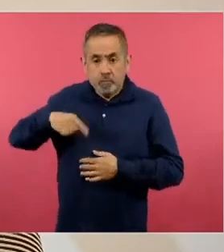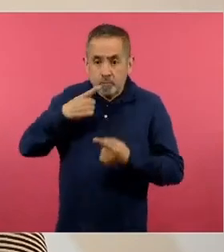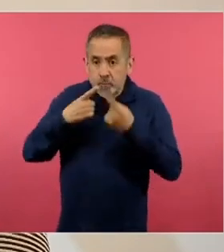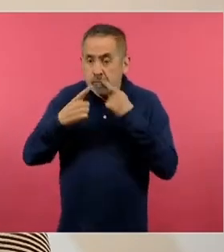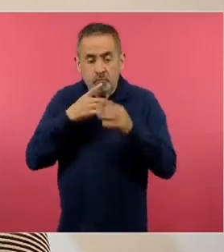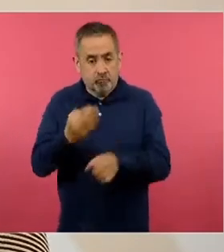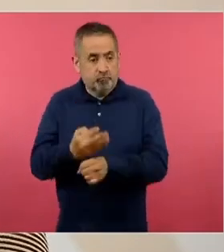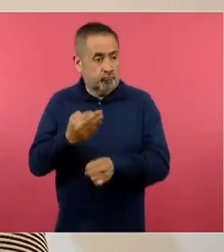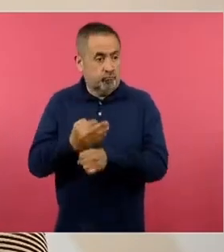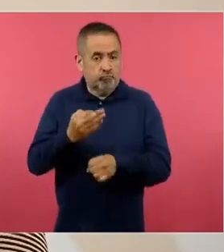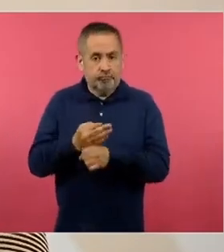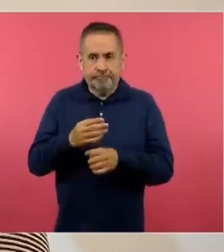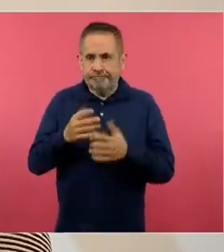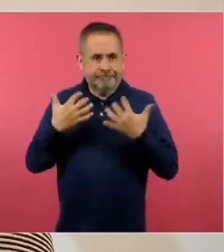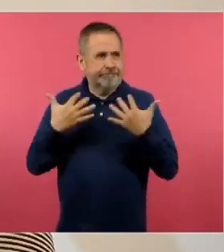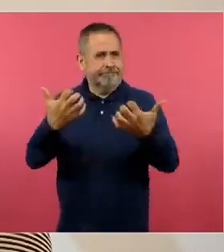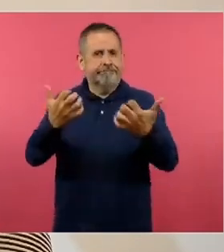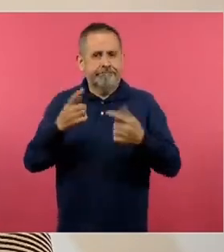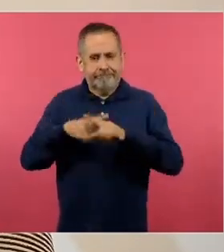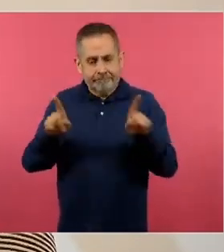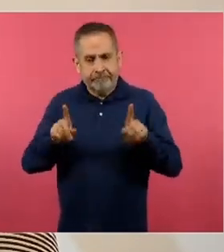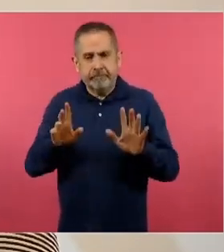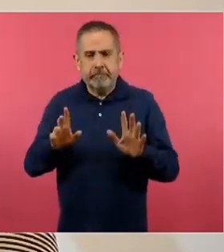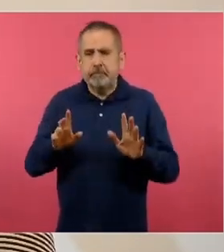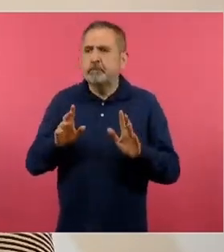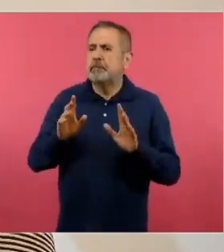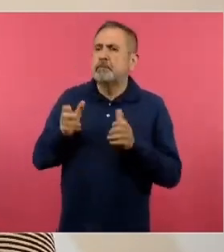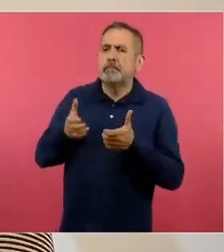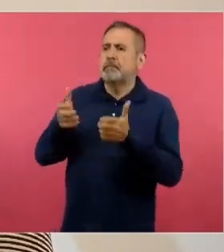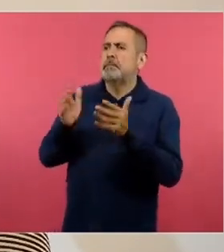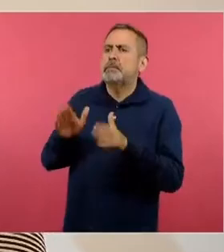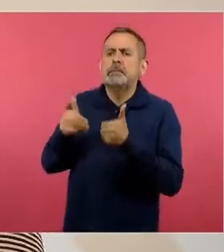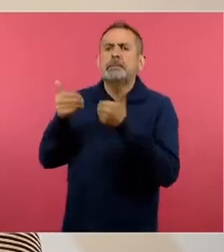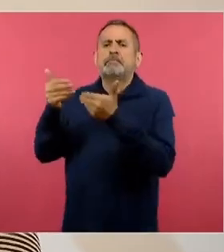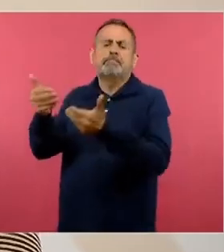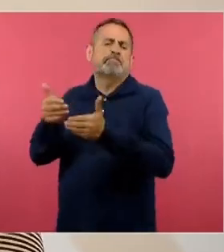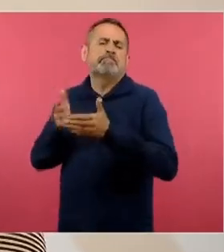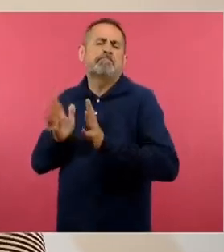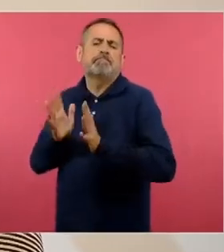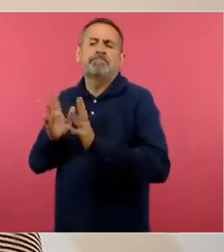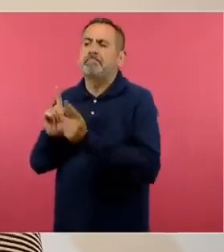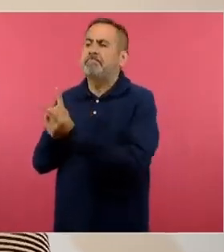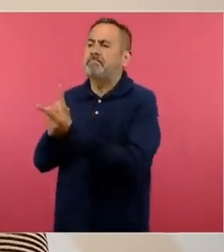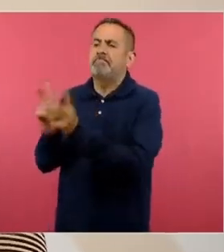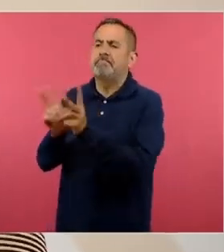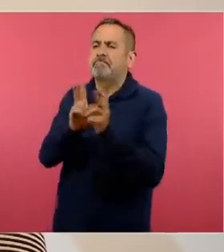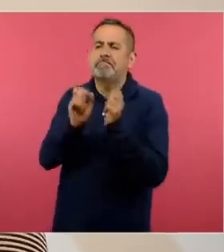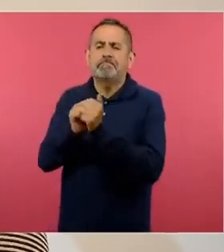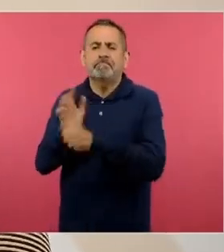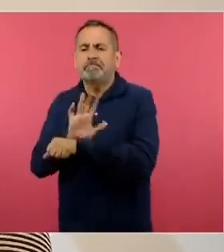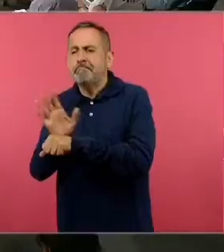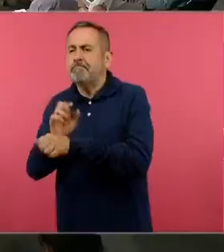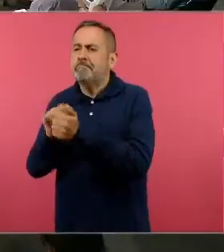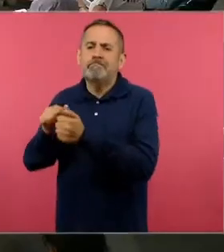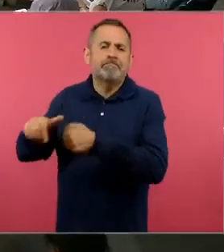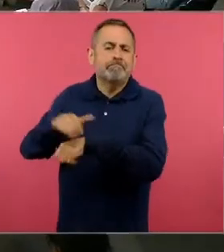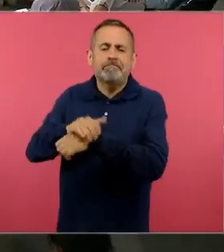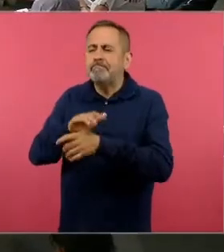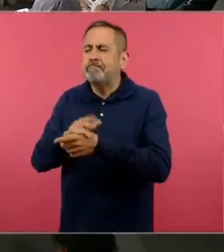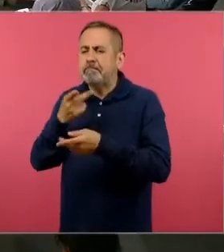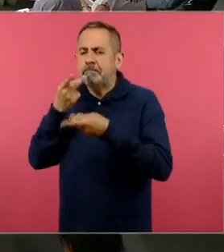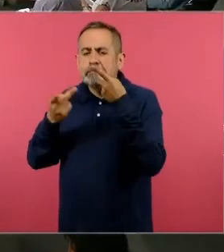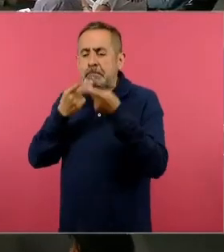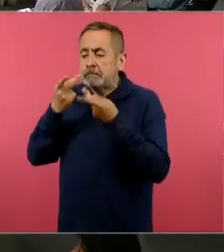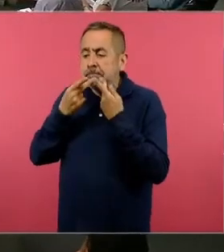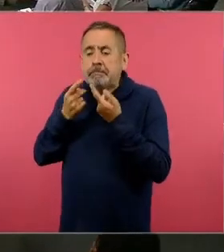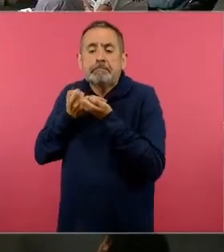como ahora estamos en esta sesión, cuando entonces salimos y vamos entonces al cine con nuestros amigos, pues evidentemente